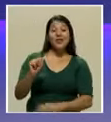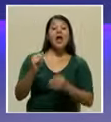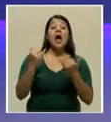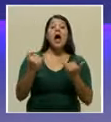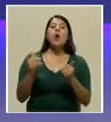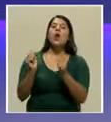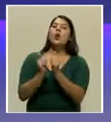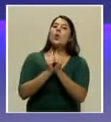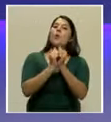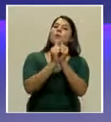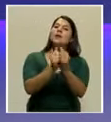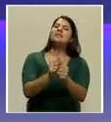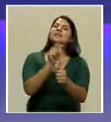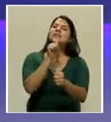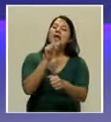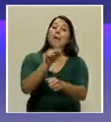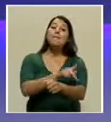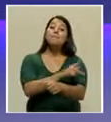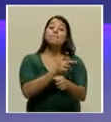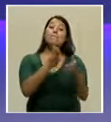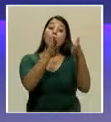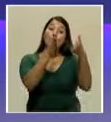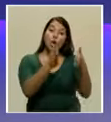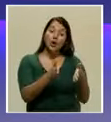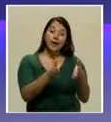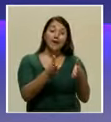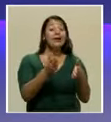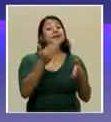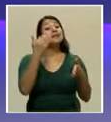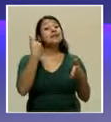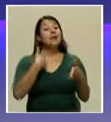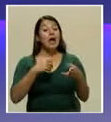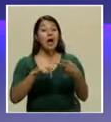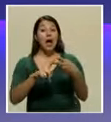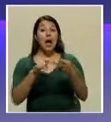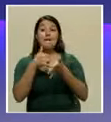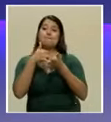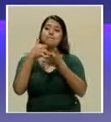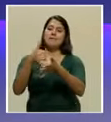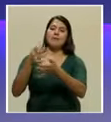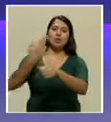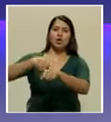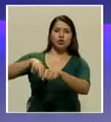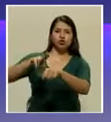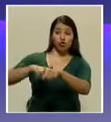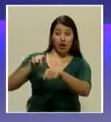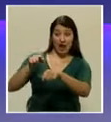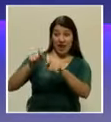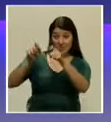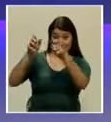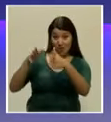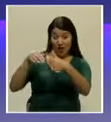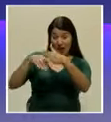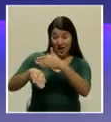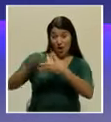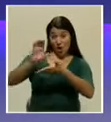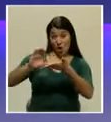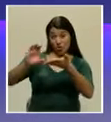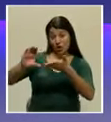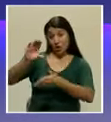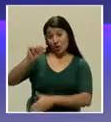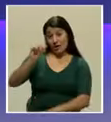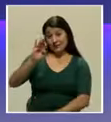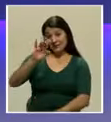acompañar el poeta y premio nacional y educador del Castella durante 30 años,